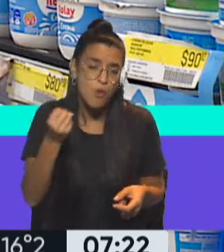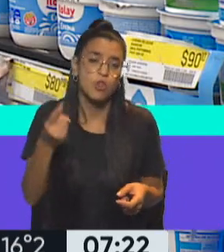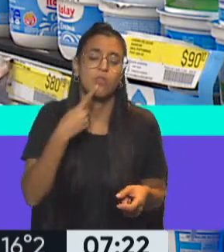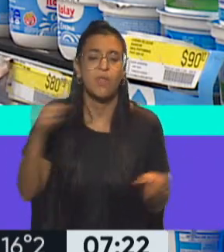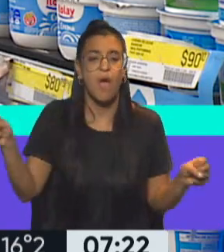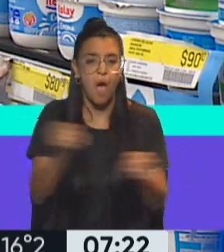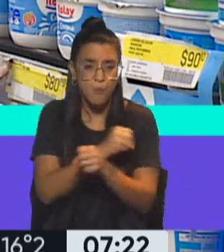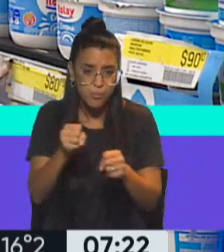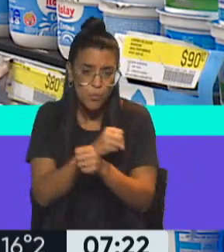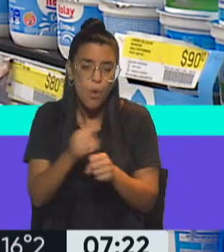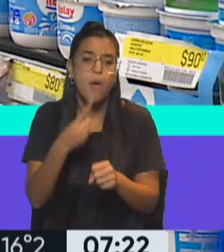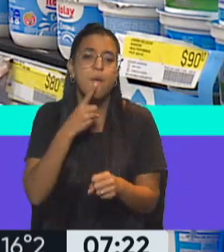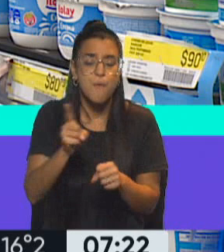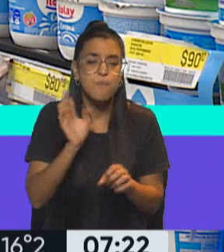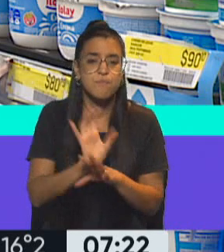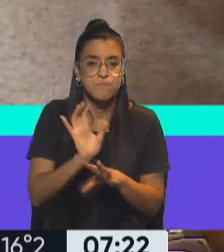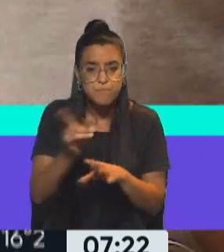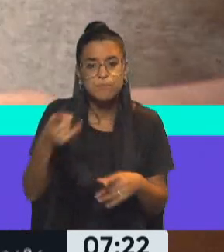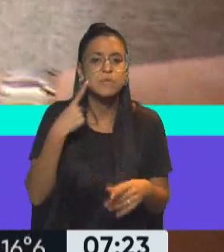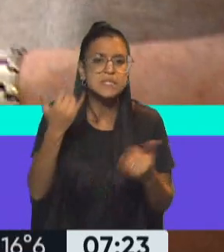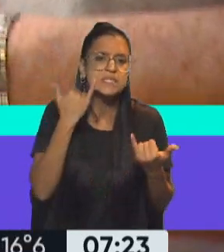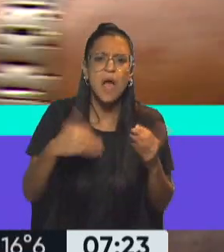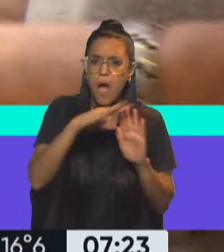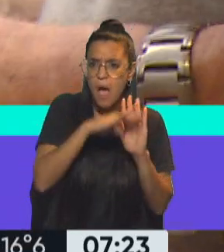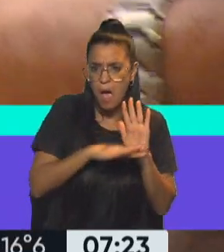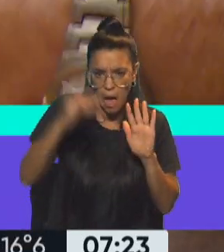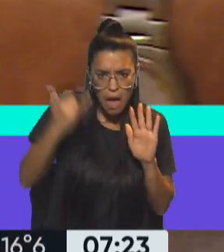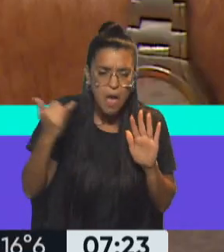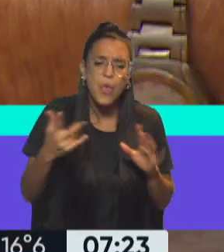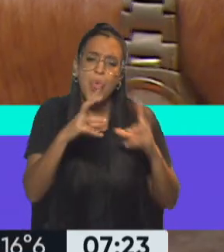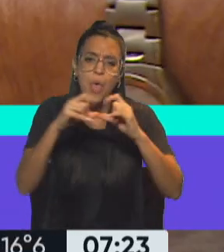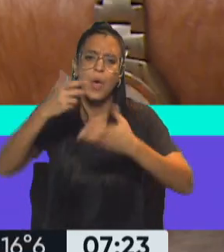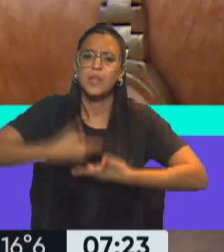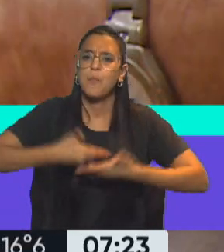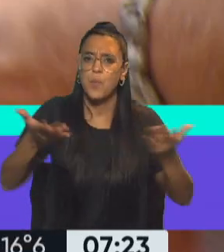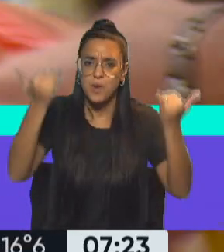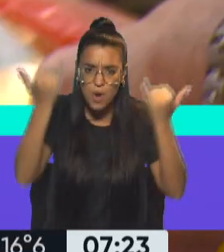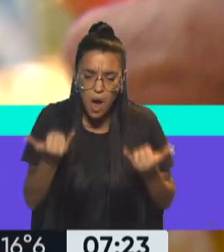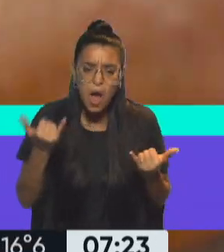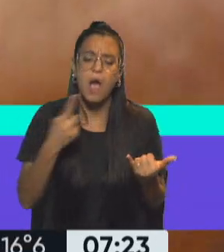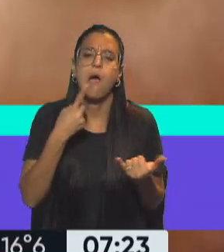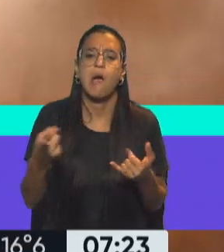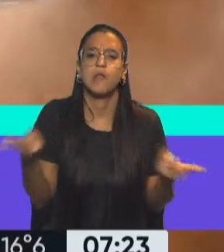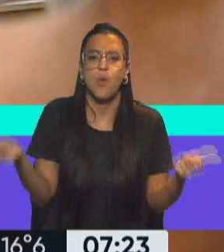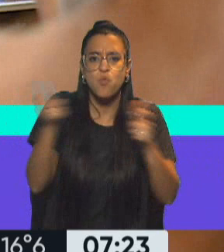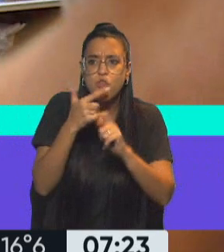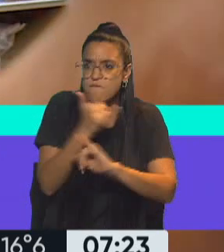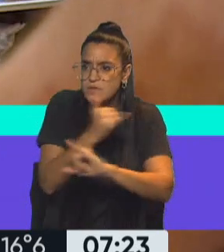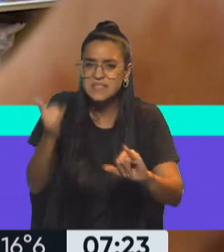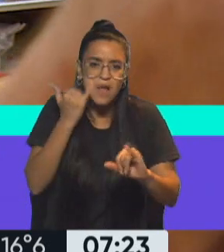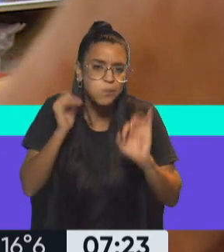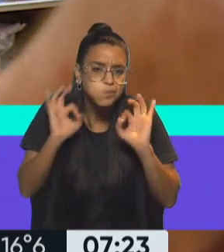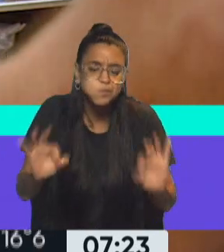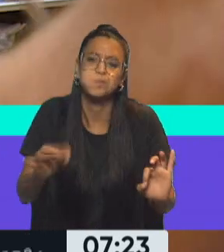apruebe, están dadas todas las condiciones, ya hubo debate público, las reuniones informativas, ya